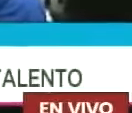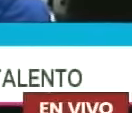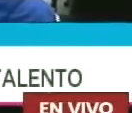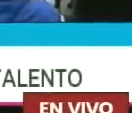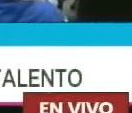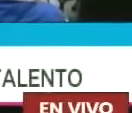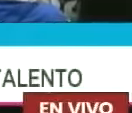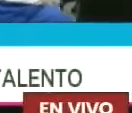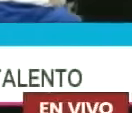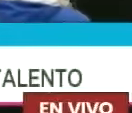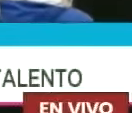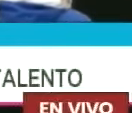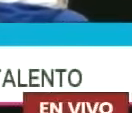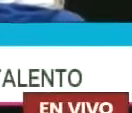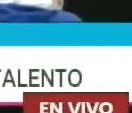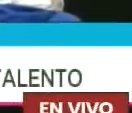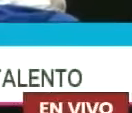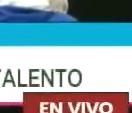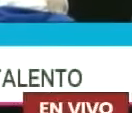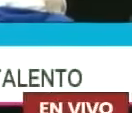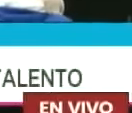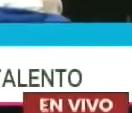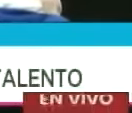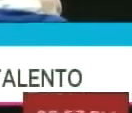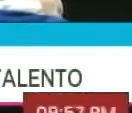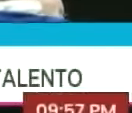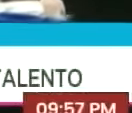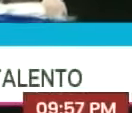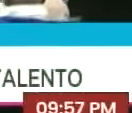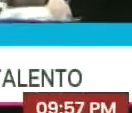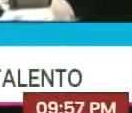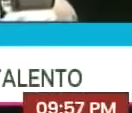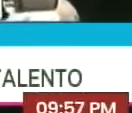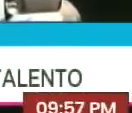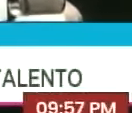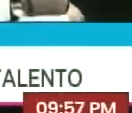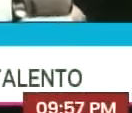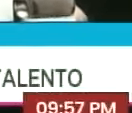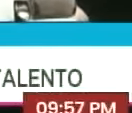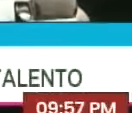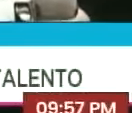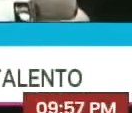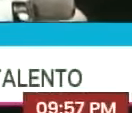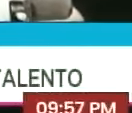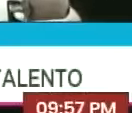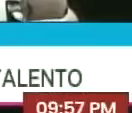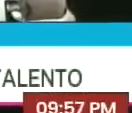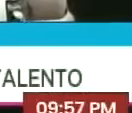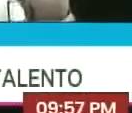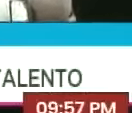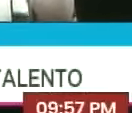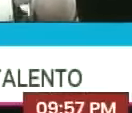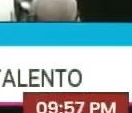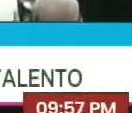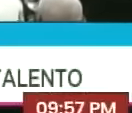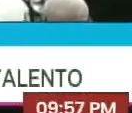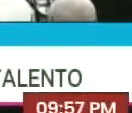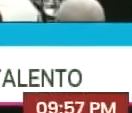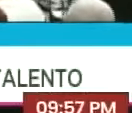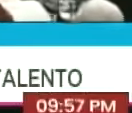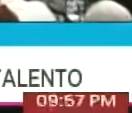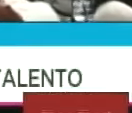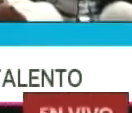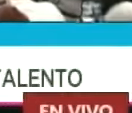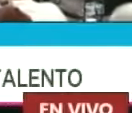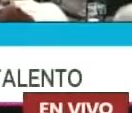demostrar el freestyle Este es Venezuela Una rima, móntala Y si tú estás en contra Papi, soportala Que así lo hacemos a